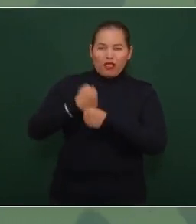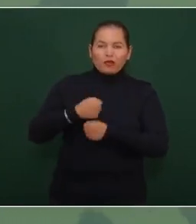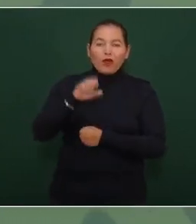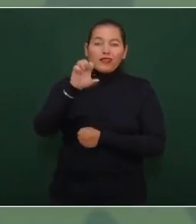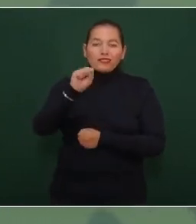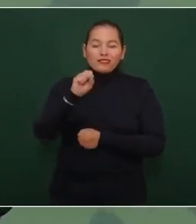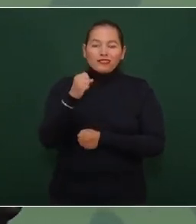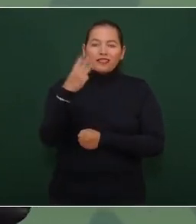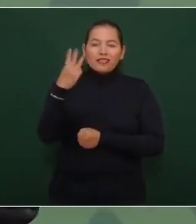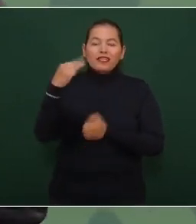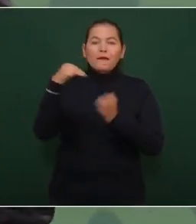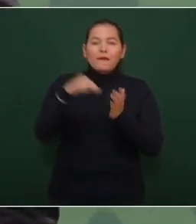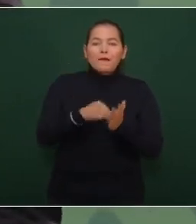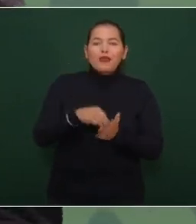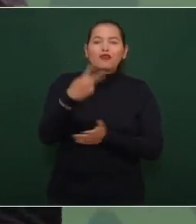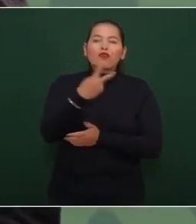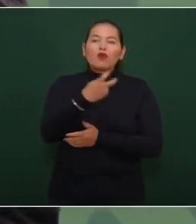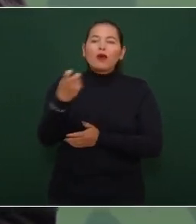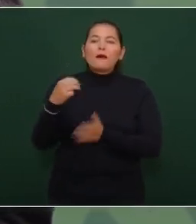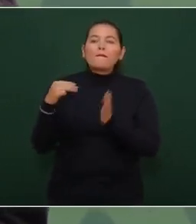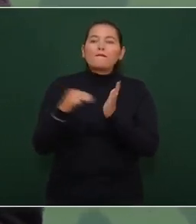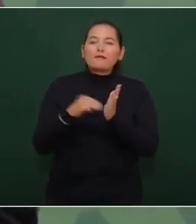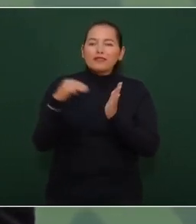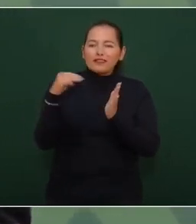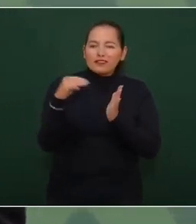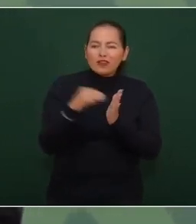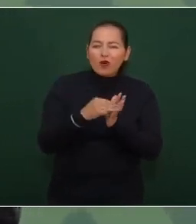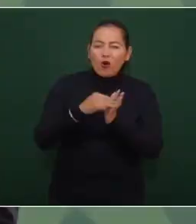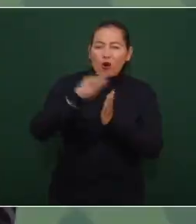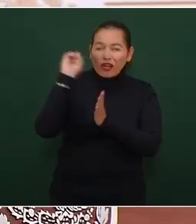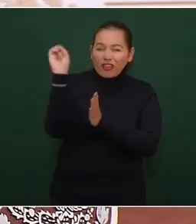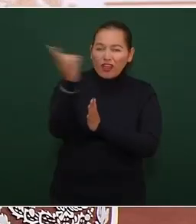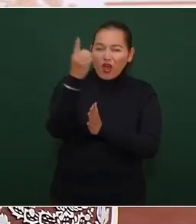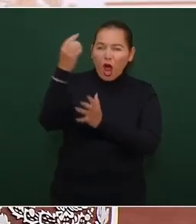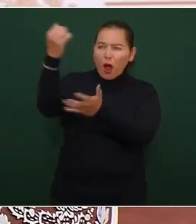200 millones de dólares